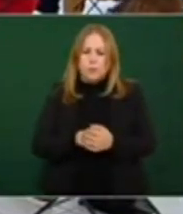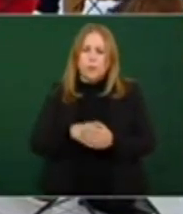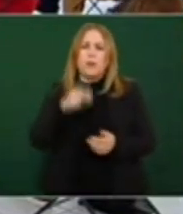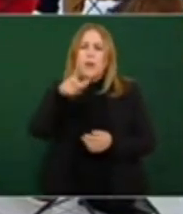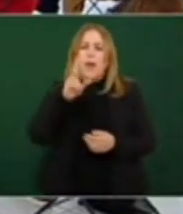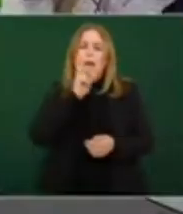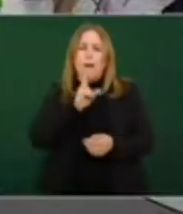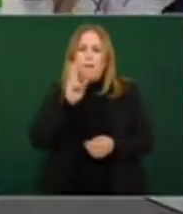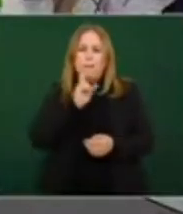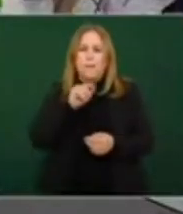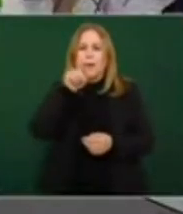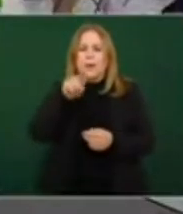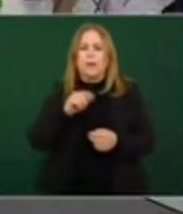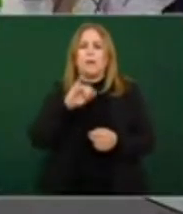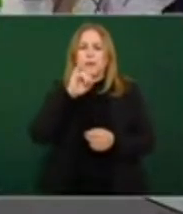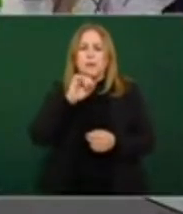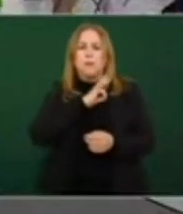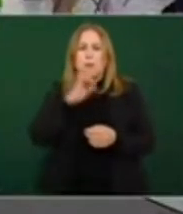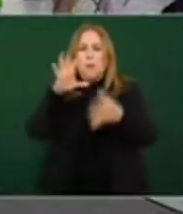tierra.